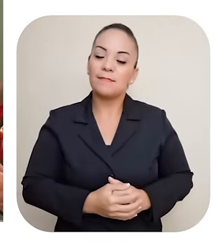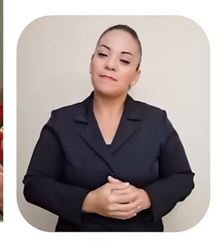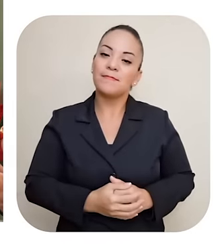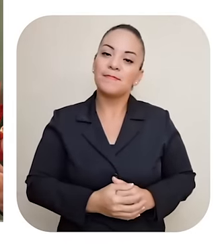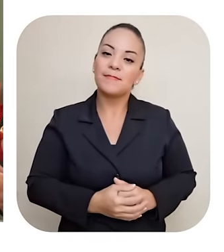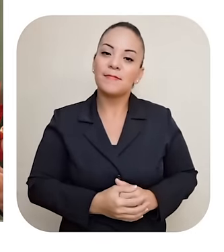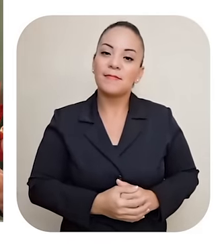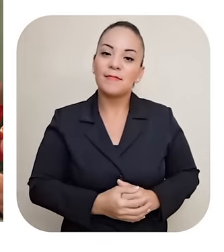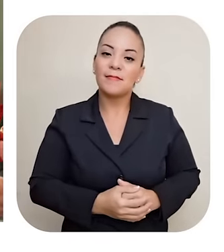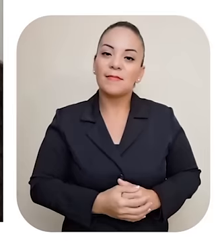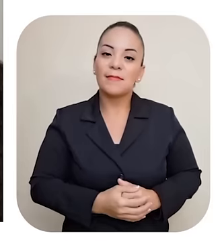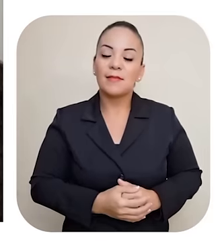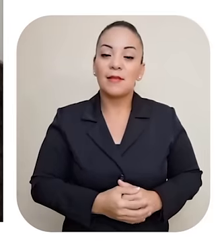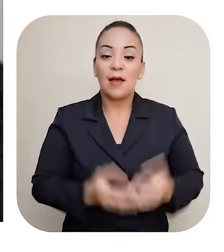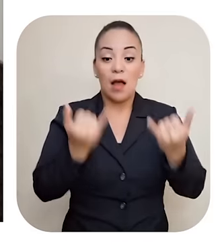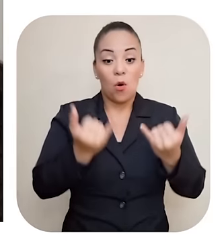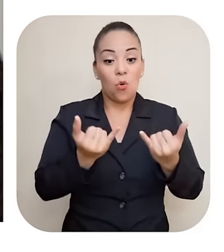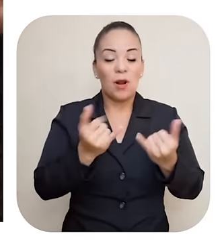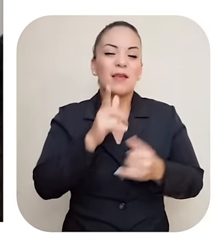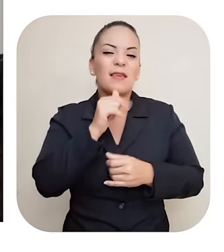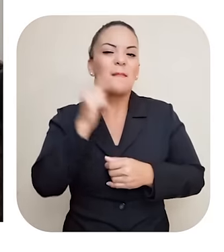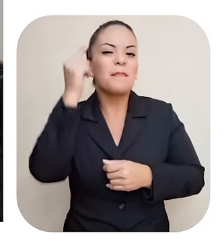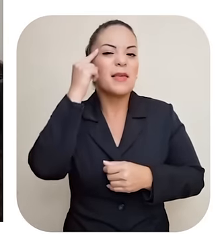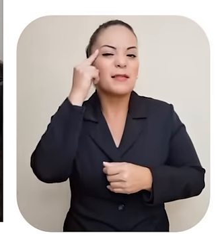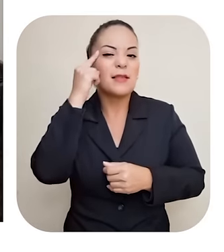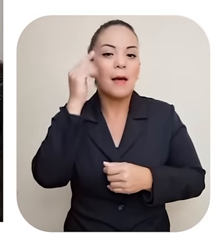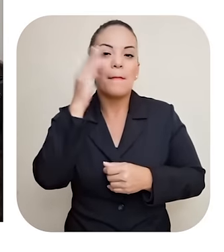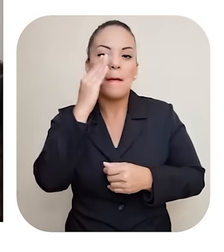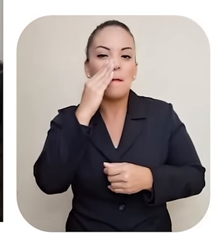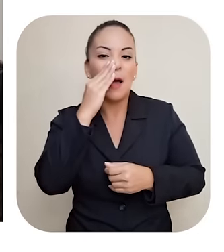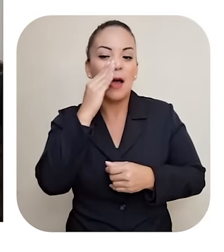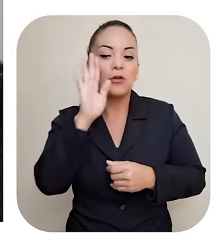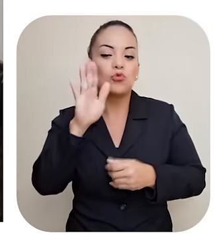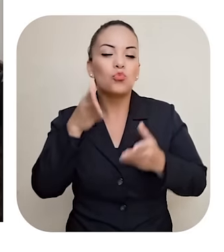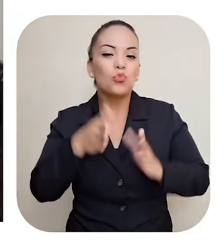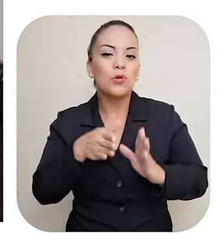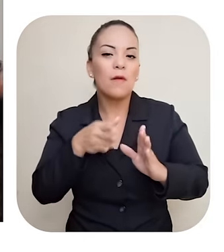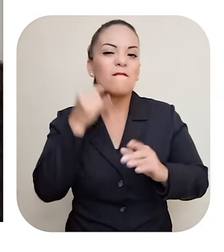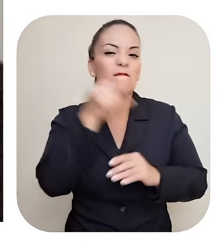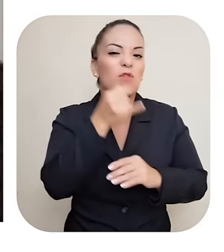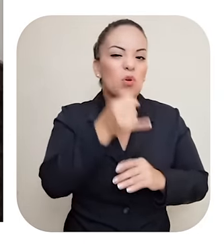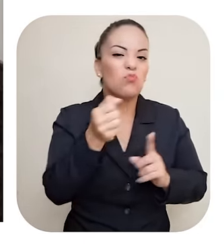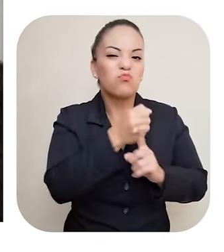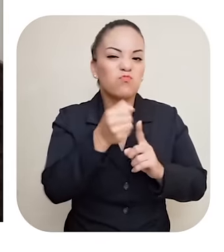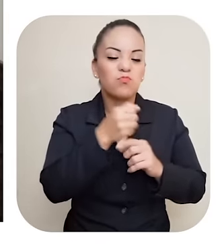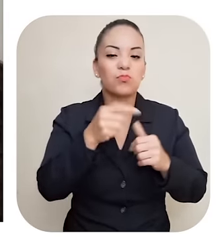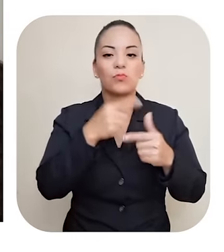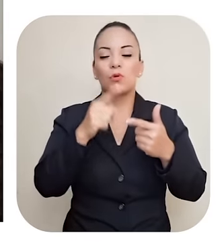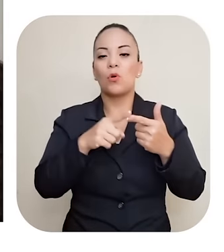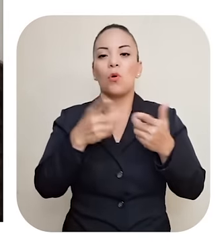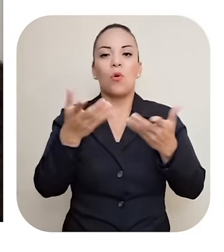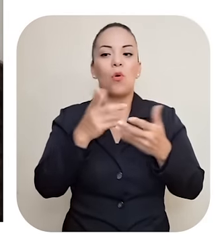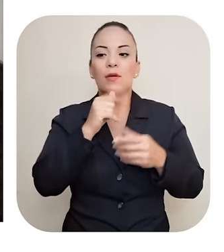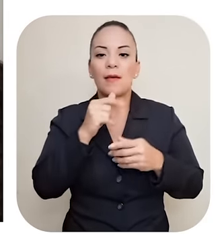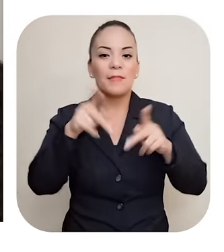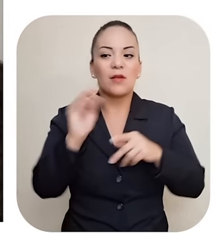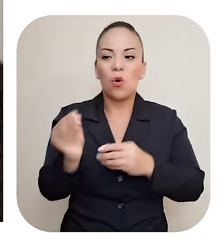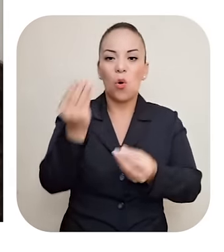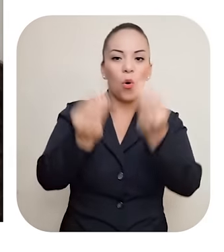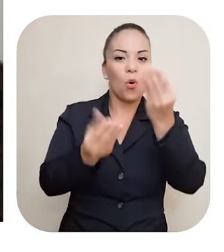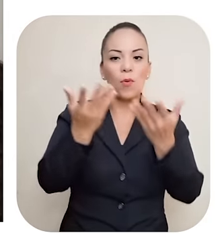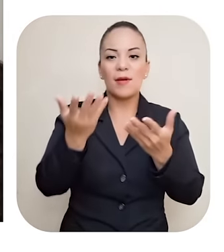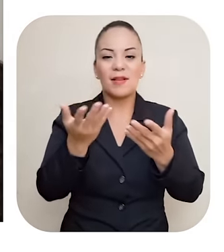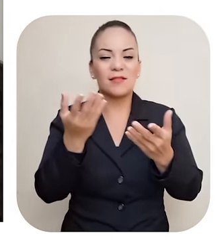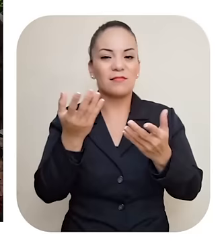piensa En el muchachito Que lo violaron? ¿Quién piensa En nuestros muchachos En que el ruido Que ya no pueden ir A la escuela? Nosotros tenemos que poner A veces hasta nuestros guardas Para que